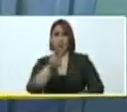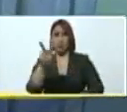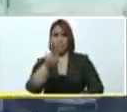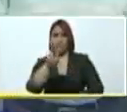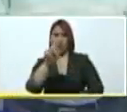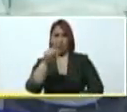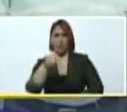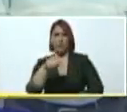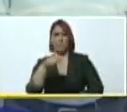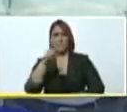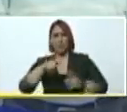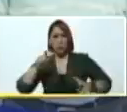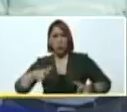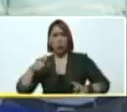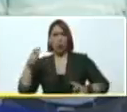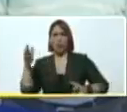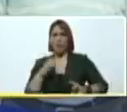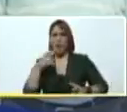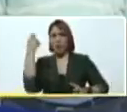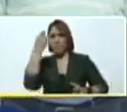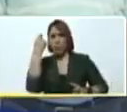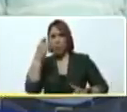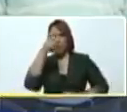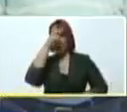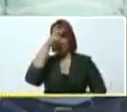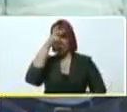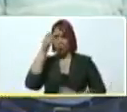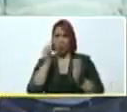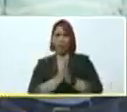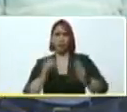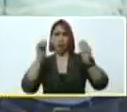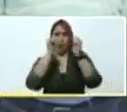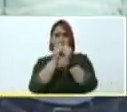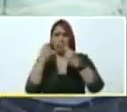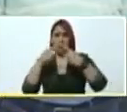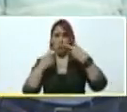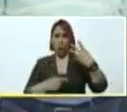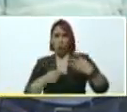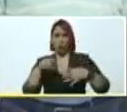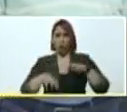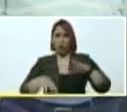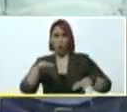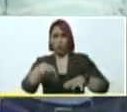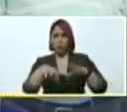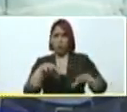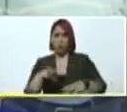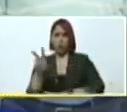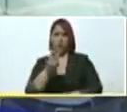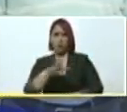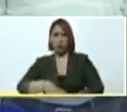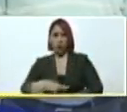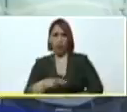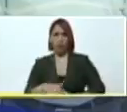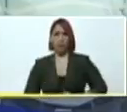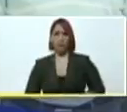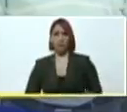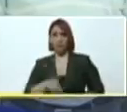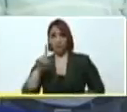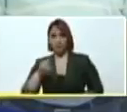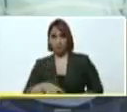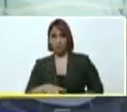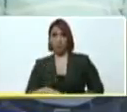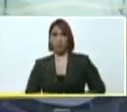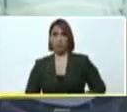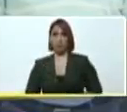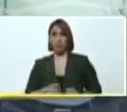gente que viene de Apure, Falcón, Anzuategui y otros diversos estados. Un ejemplo de esto es el doctor Pedro